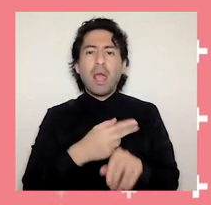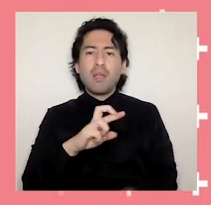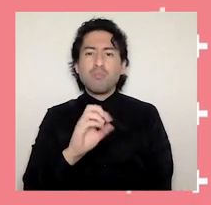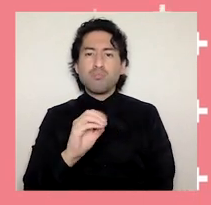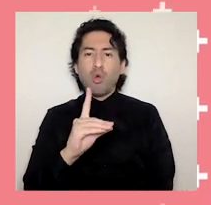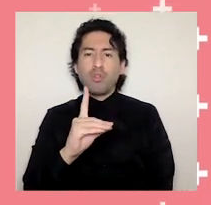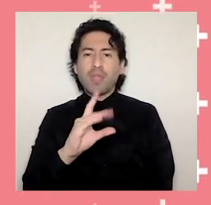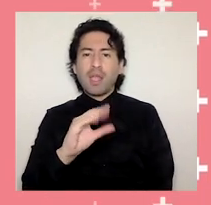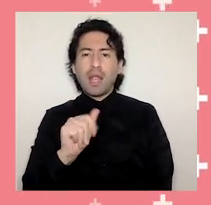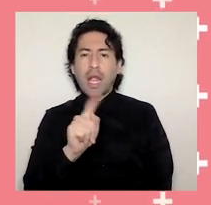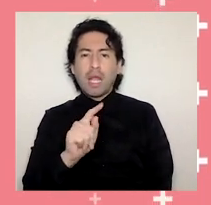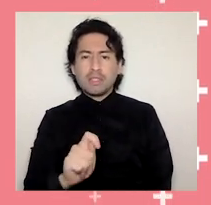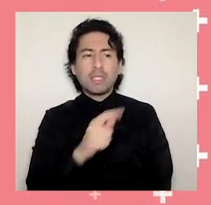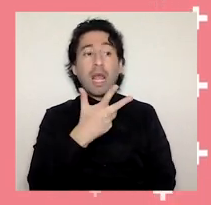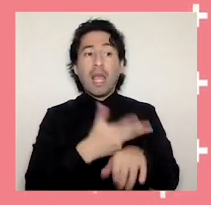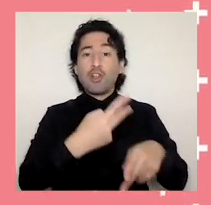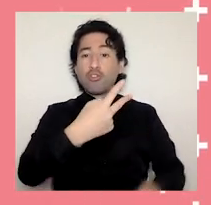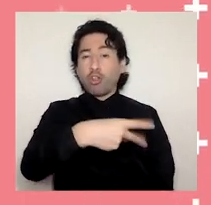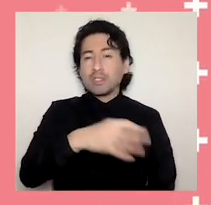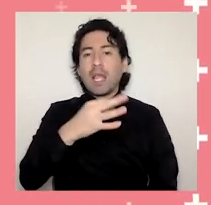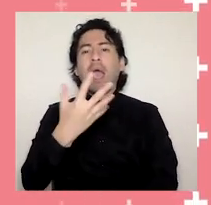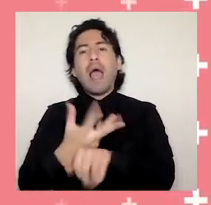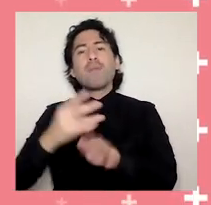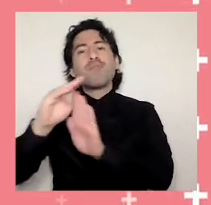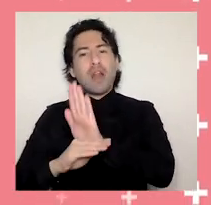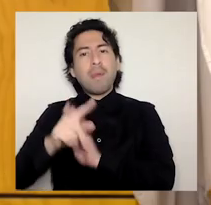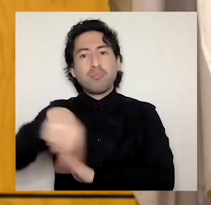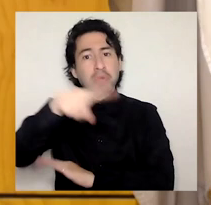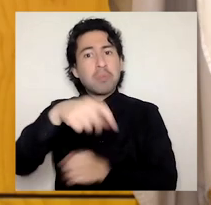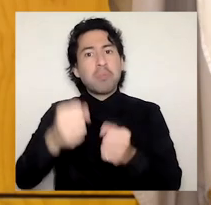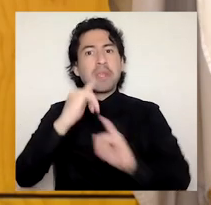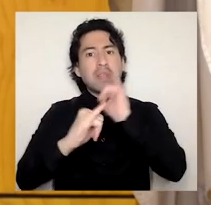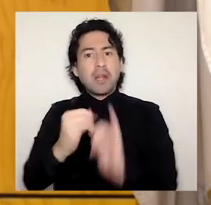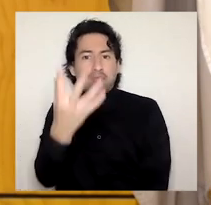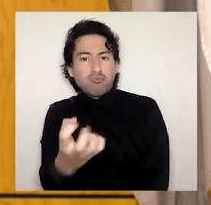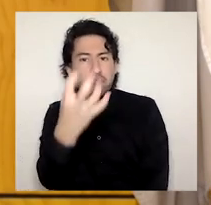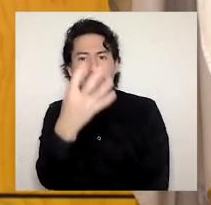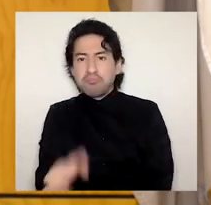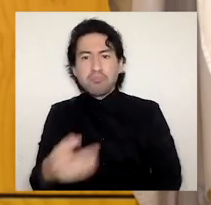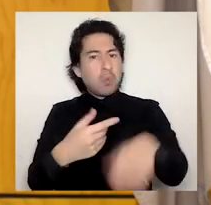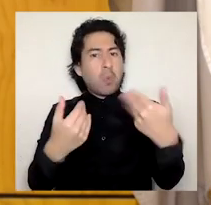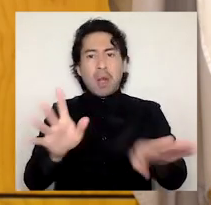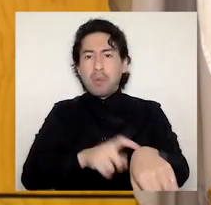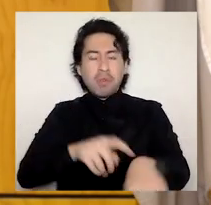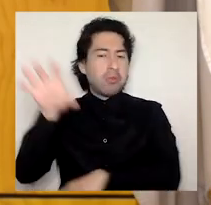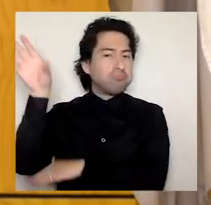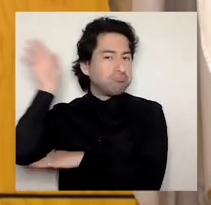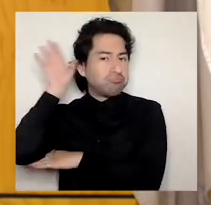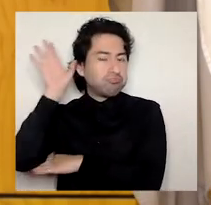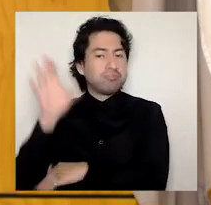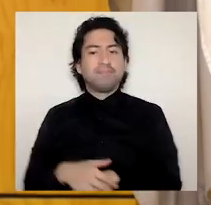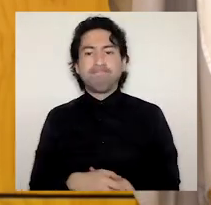descargados de internet y escuchados en cualquier momento. Por otra parte los programas de UVB TV